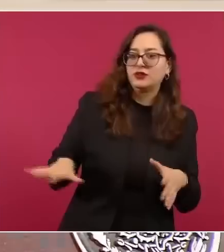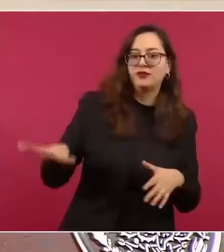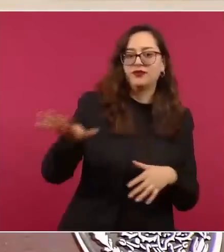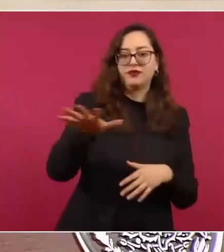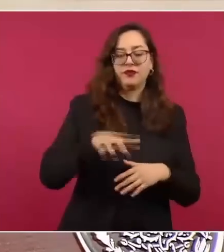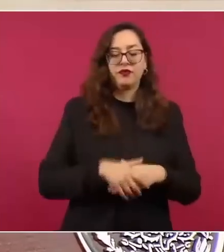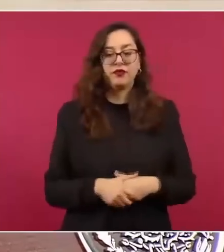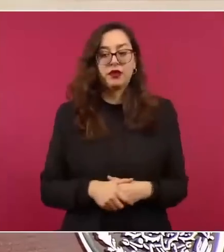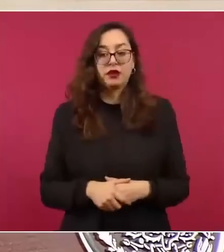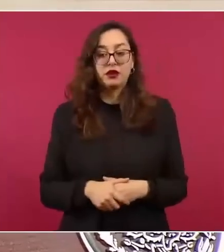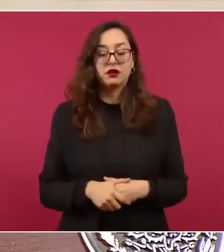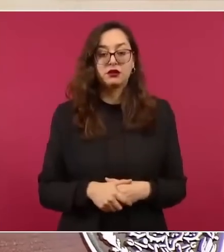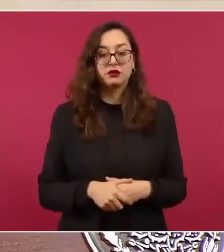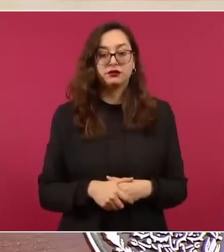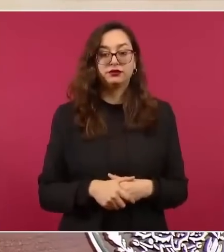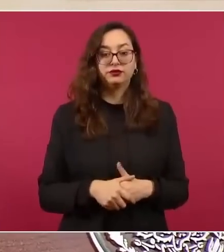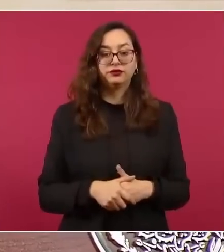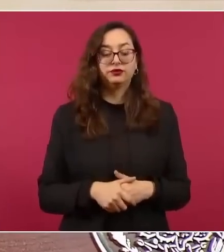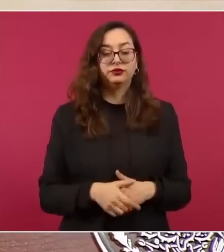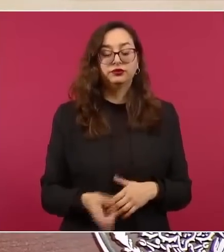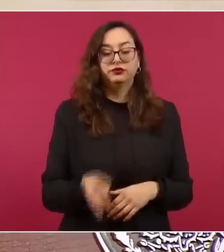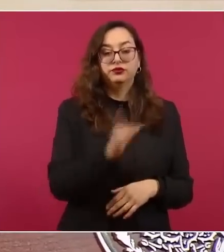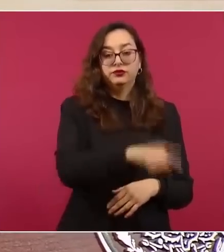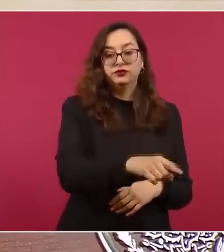la de Reforma,